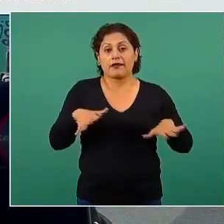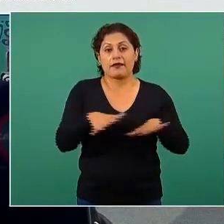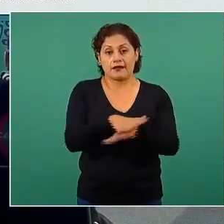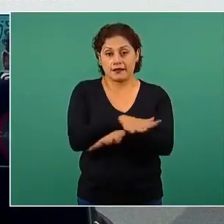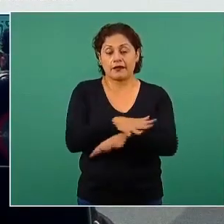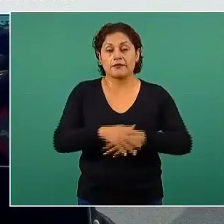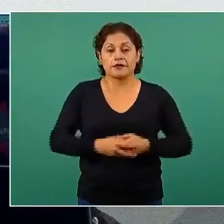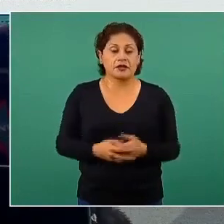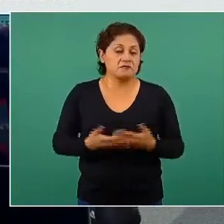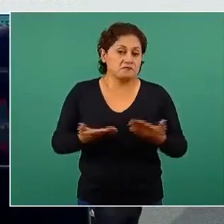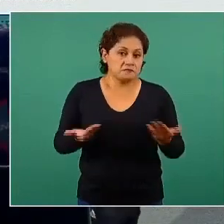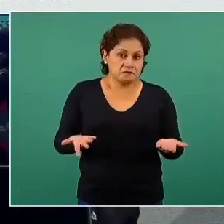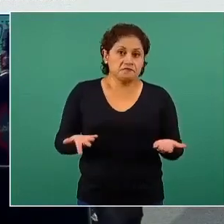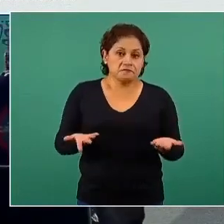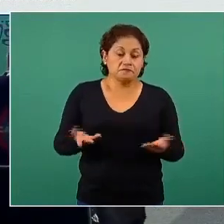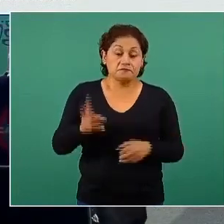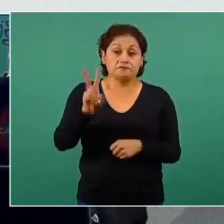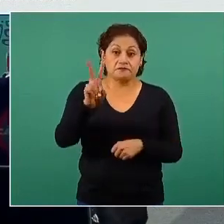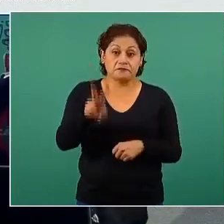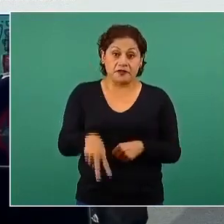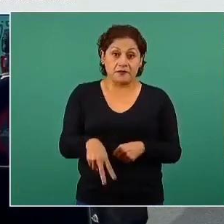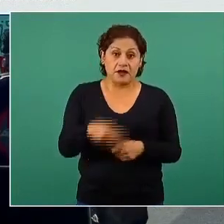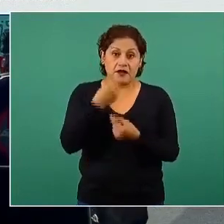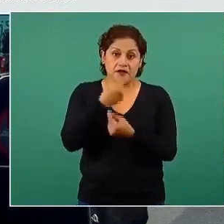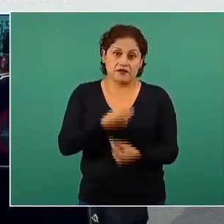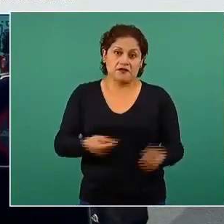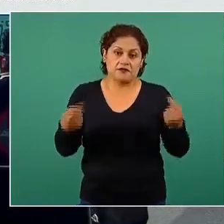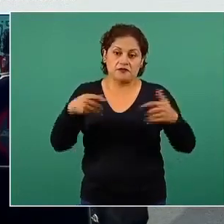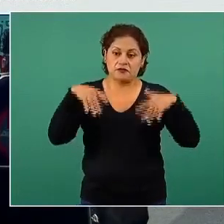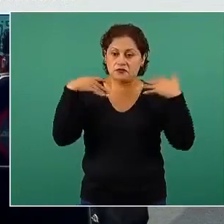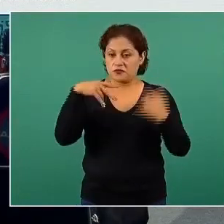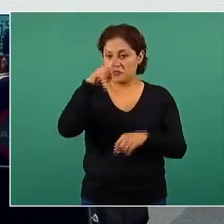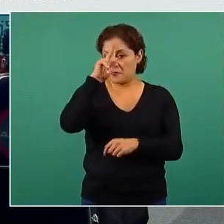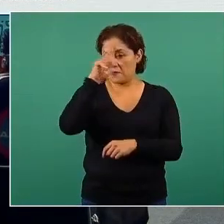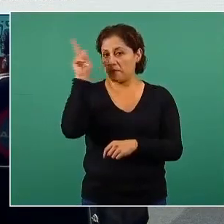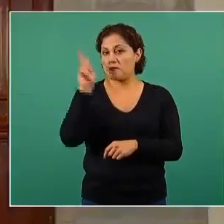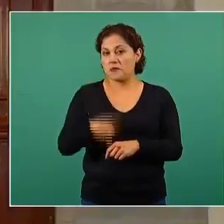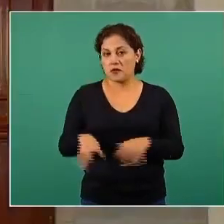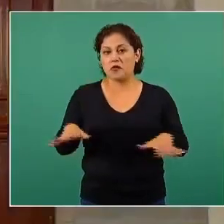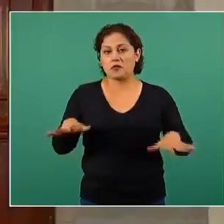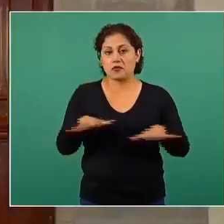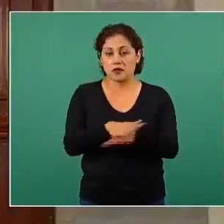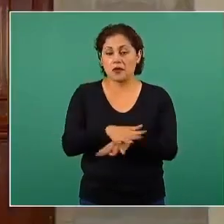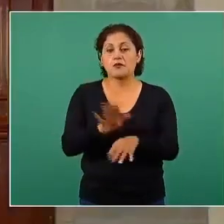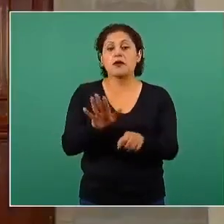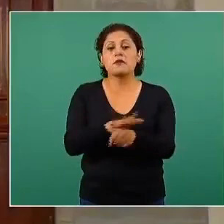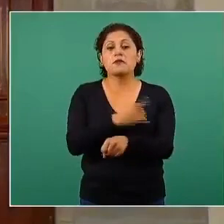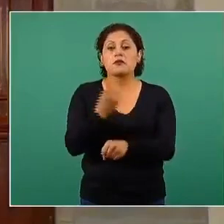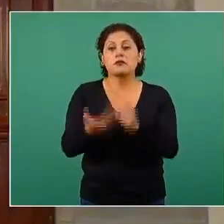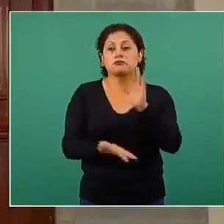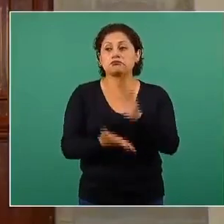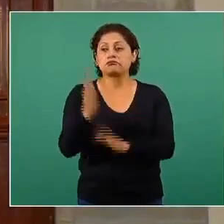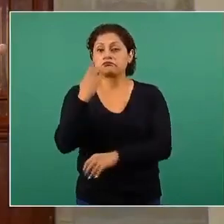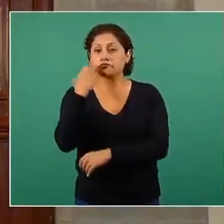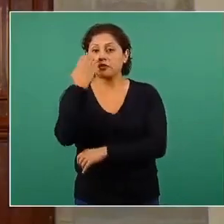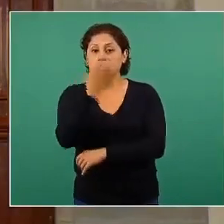Ha cambiado mucho más la forma en que los niños vivían. Ya no van a la escuela, ya no tienen acceso al recreo donde